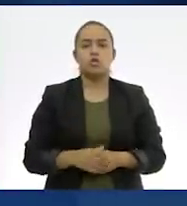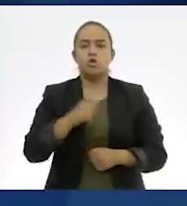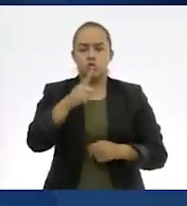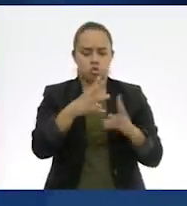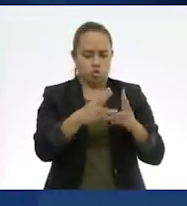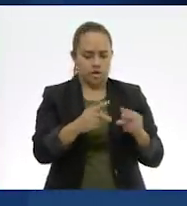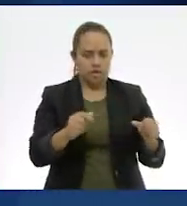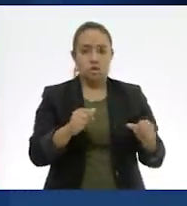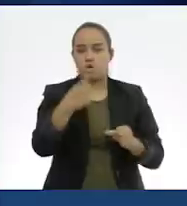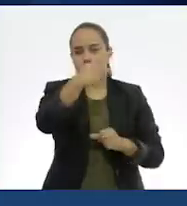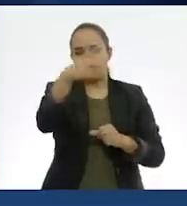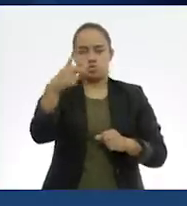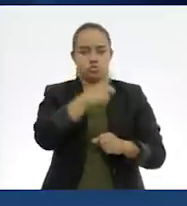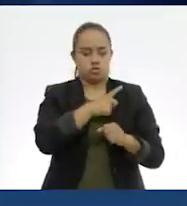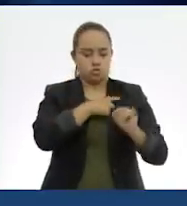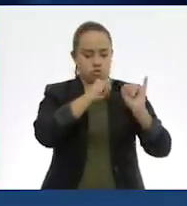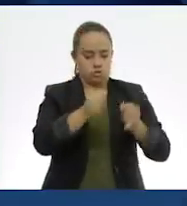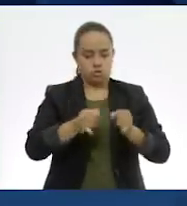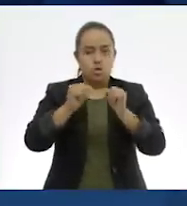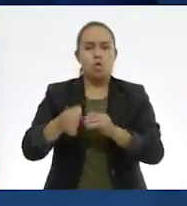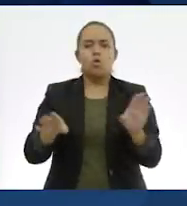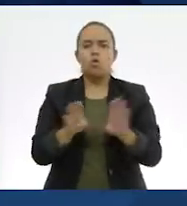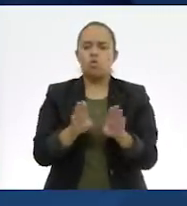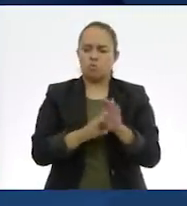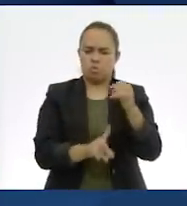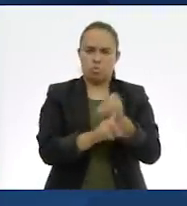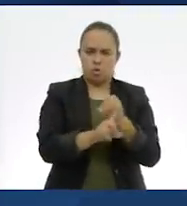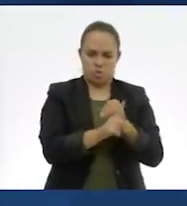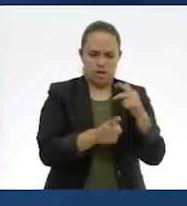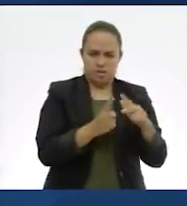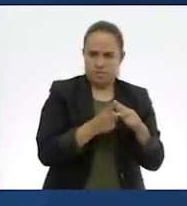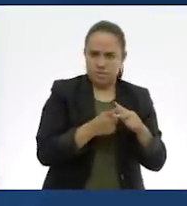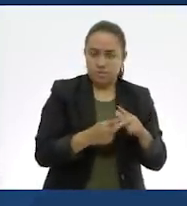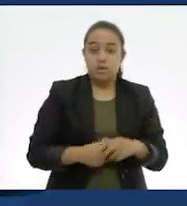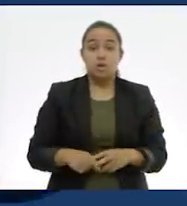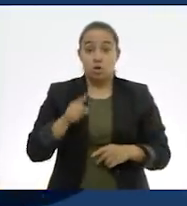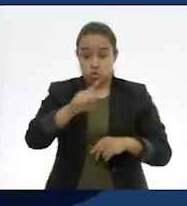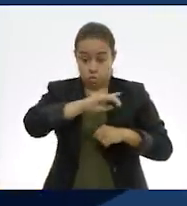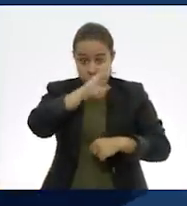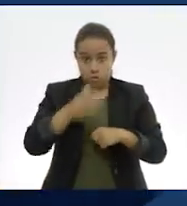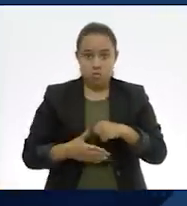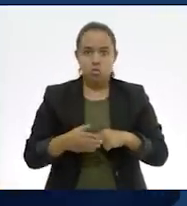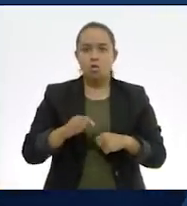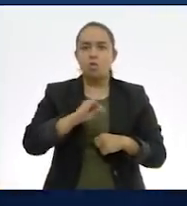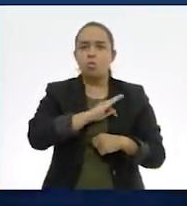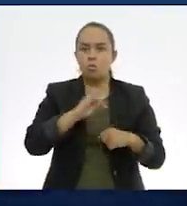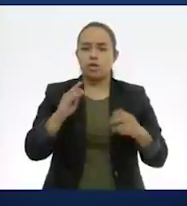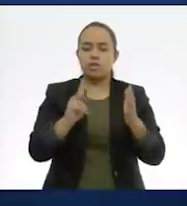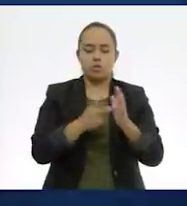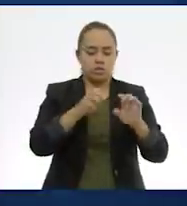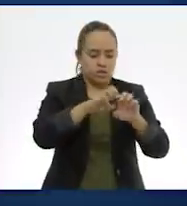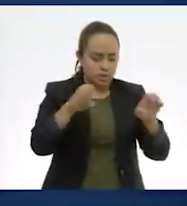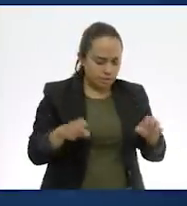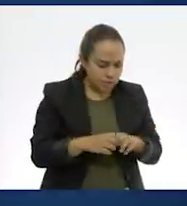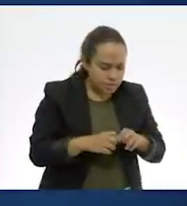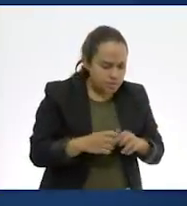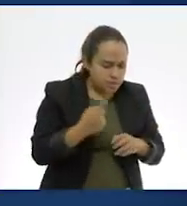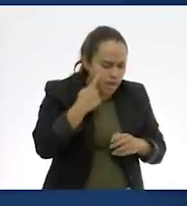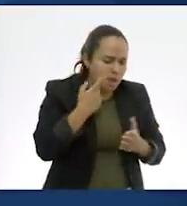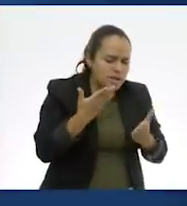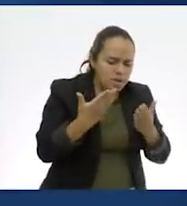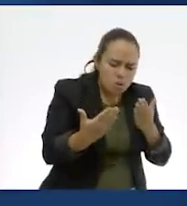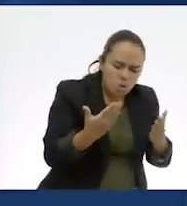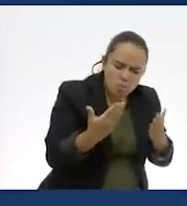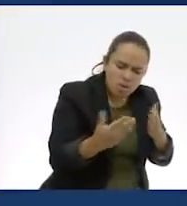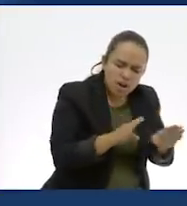Resuelve individualmente estos problemas. Cuando hayas terminado todos, reúnete otra vez con tu equipo para comparar y